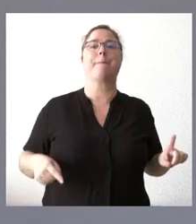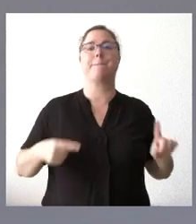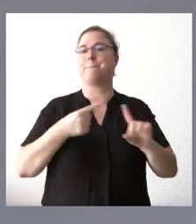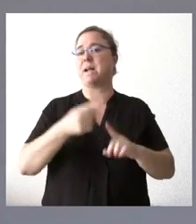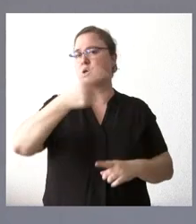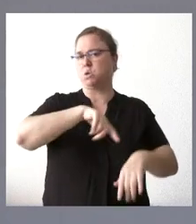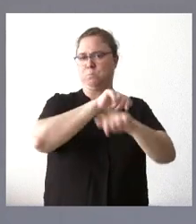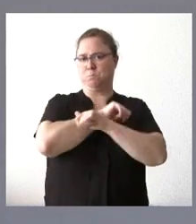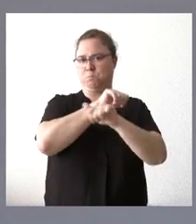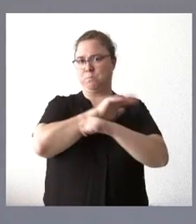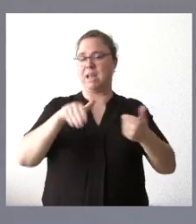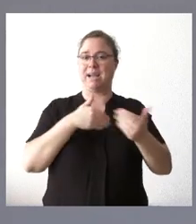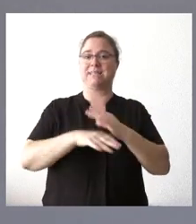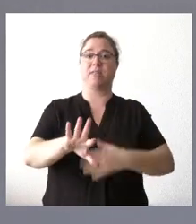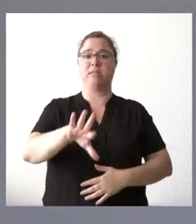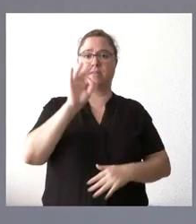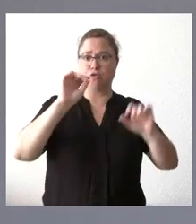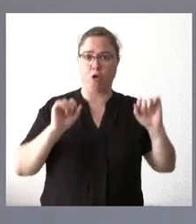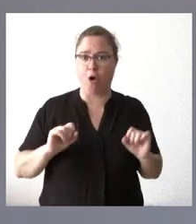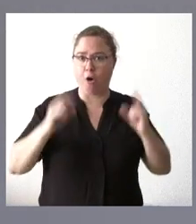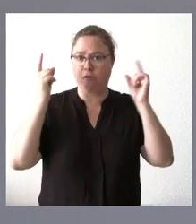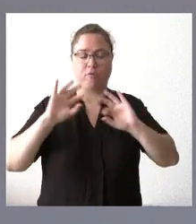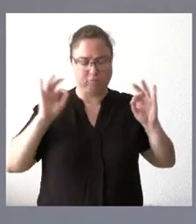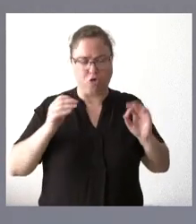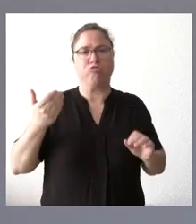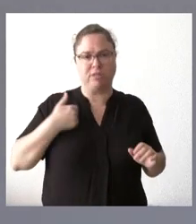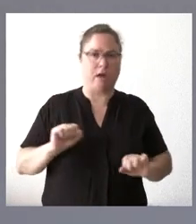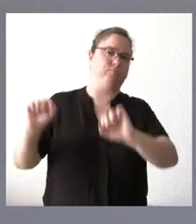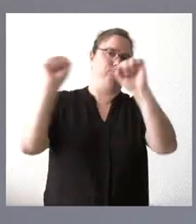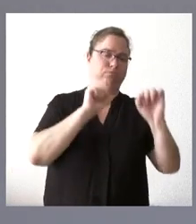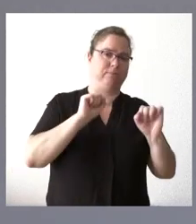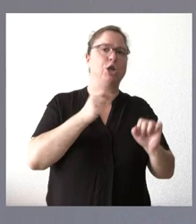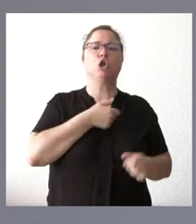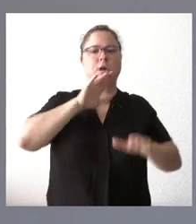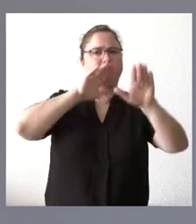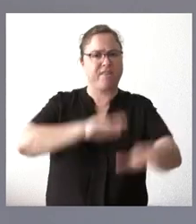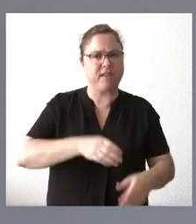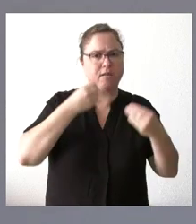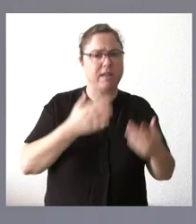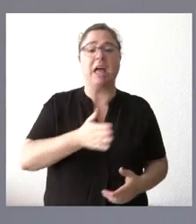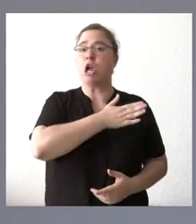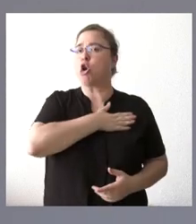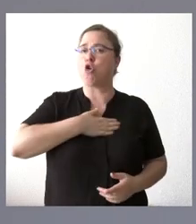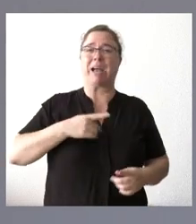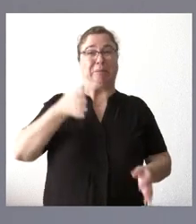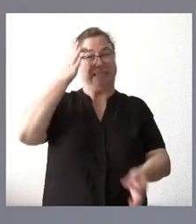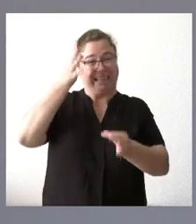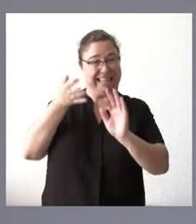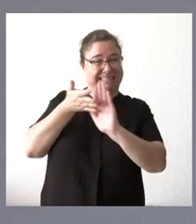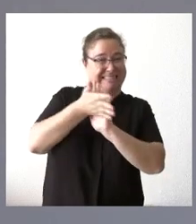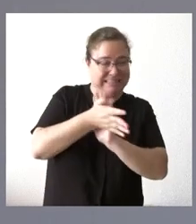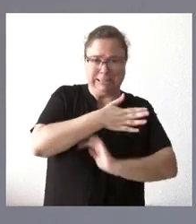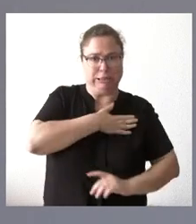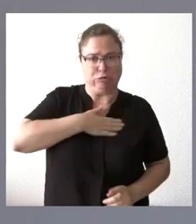a esperar a que la decisión sea definitiva para denunciarlo. Hemos actuado con lealtad y no hemos querido nunca llegar al detalle de